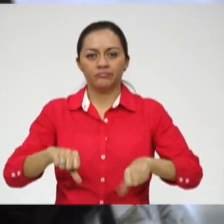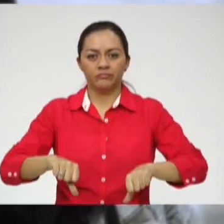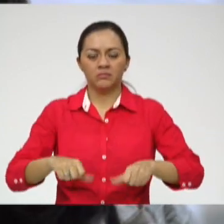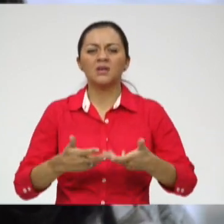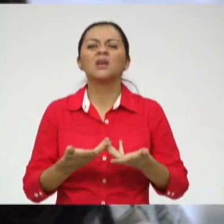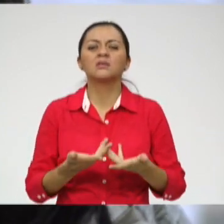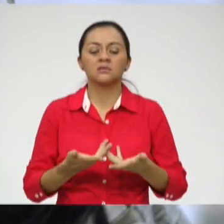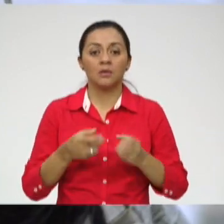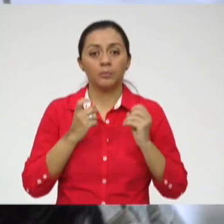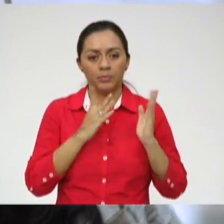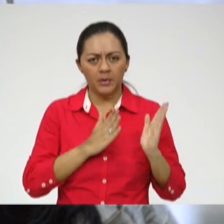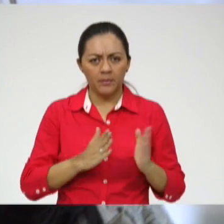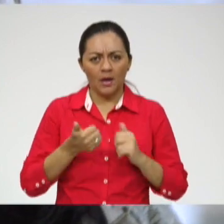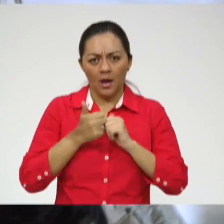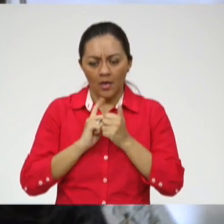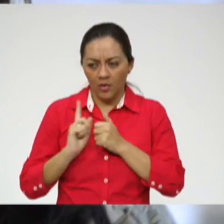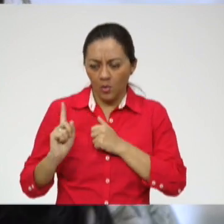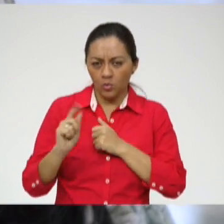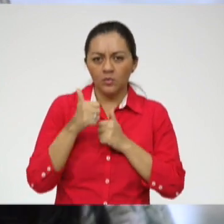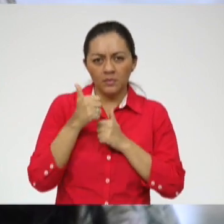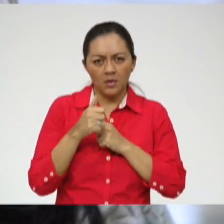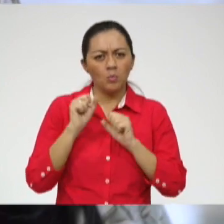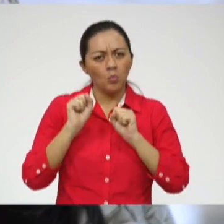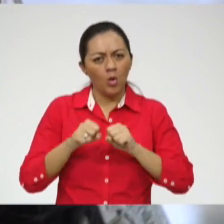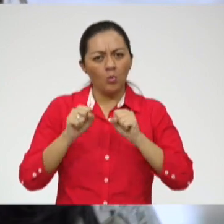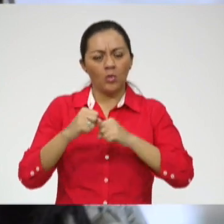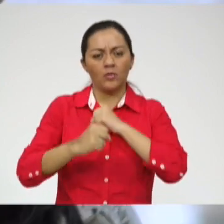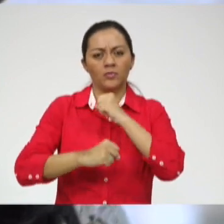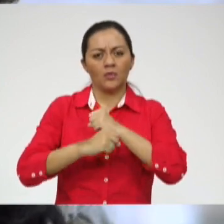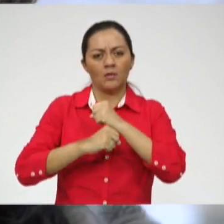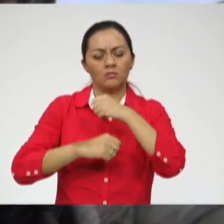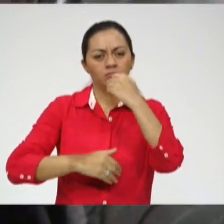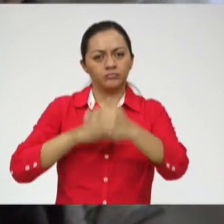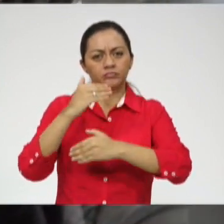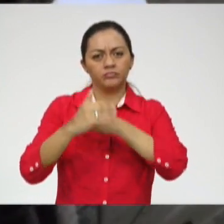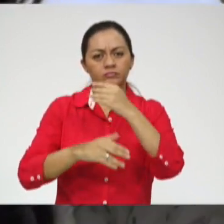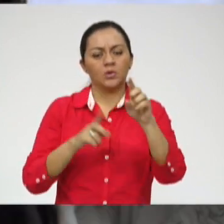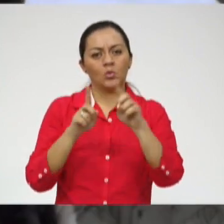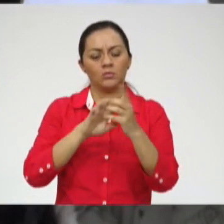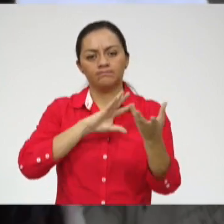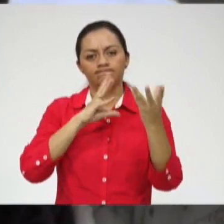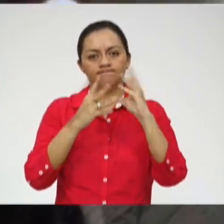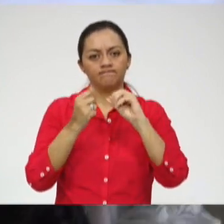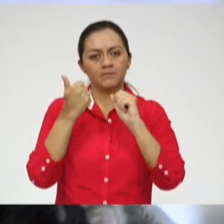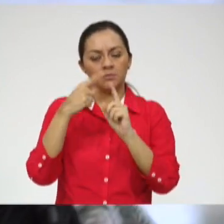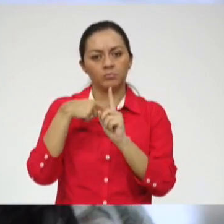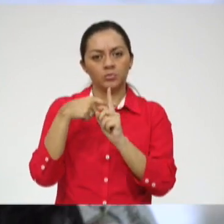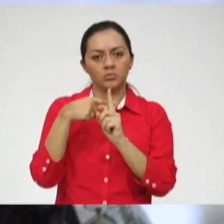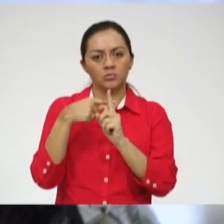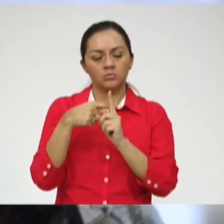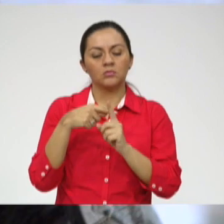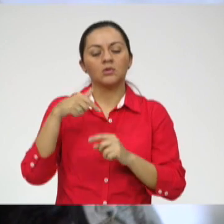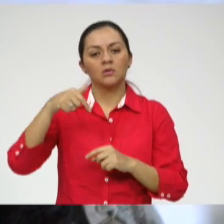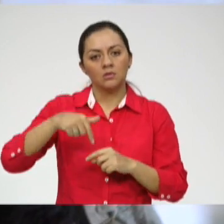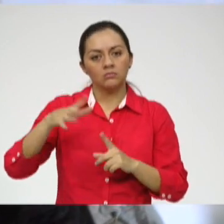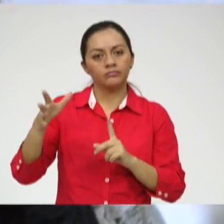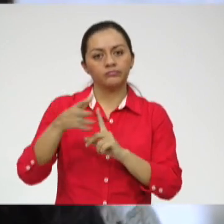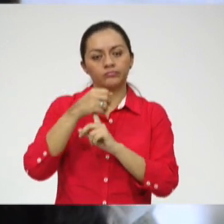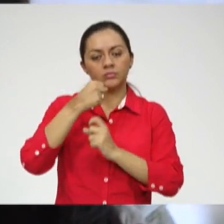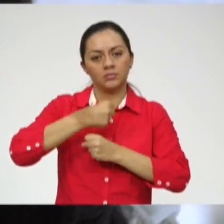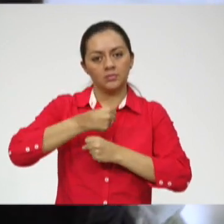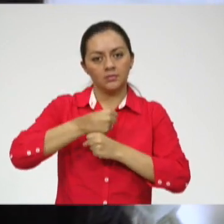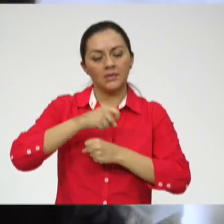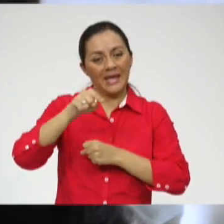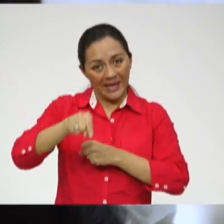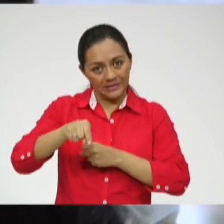Ser, prepararse y ser mejor cada uno y demostrar que tú eres apto para esta carrera o apto para conseguir el trabajo,